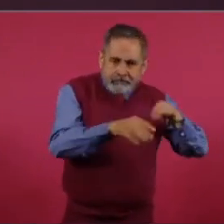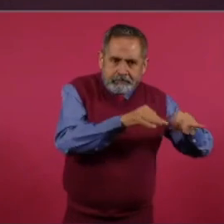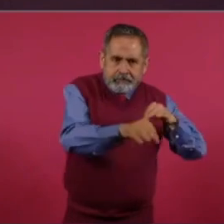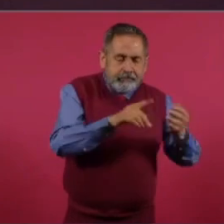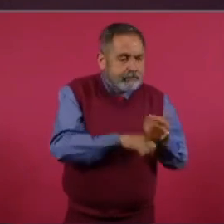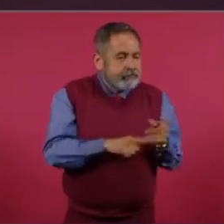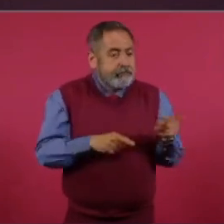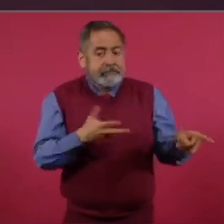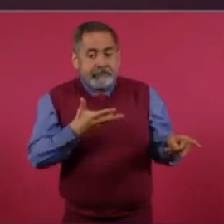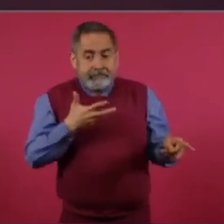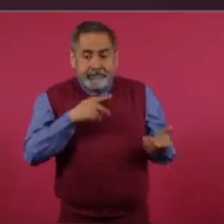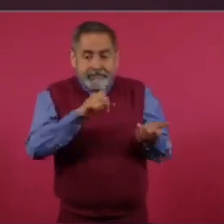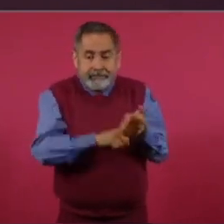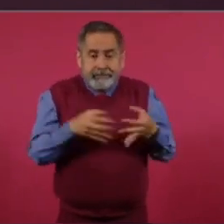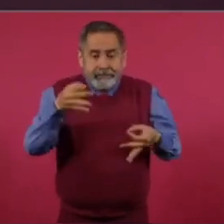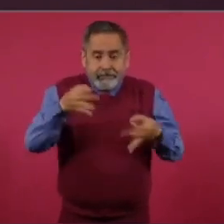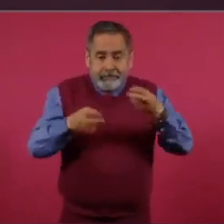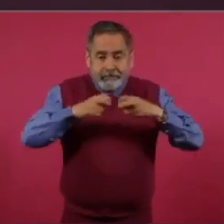tienen ahí los ministros